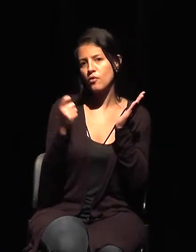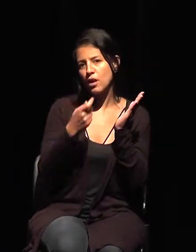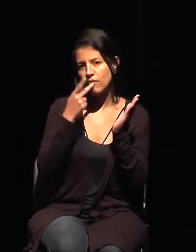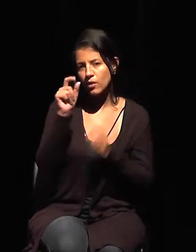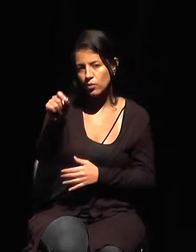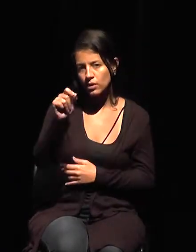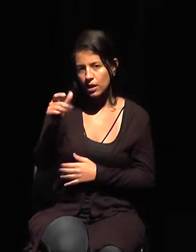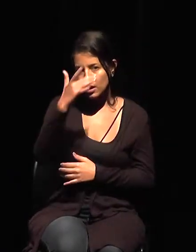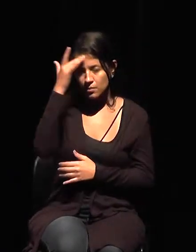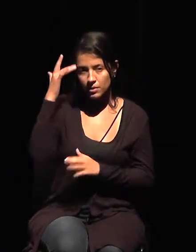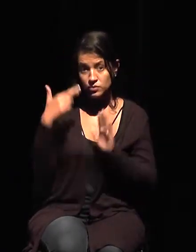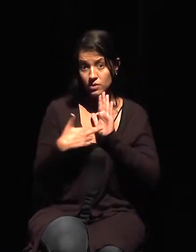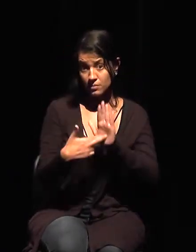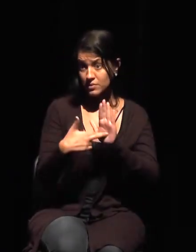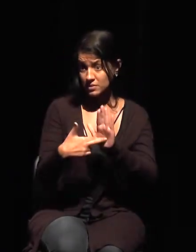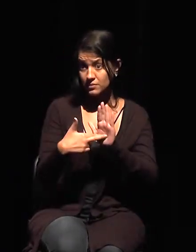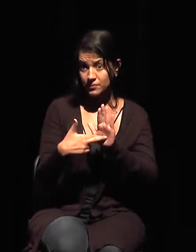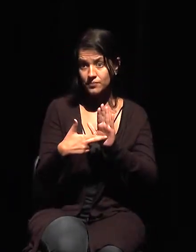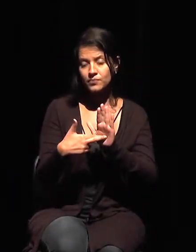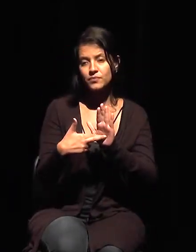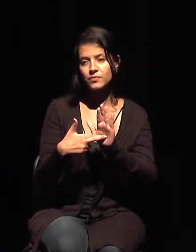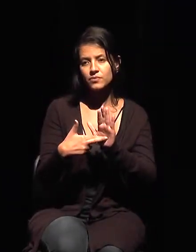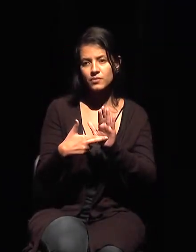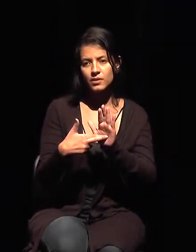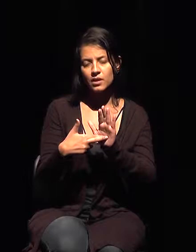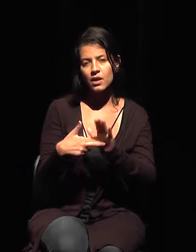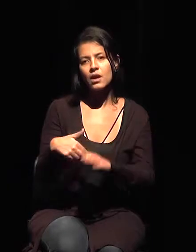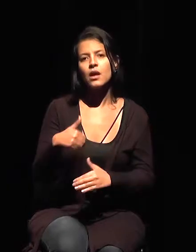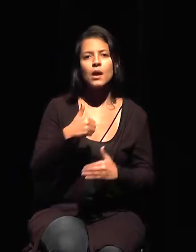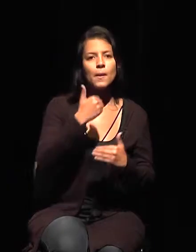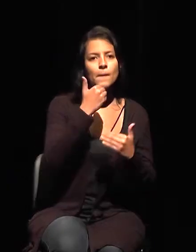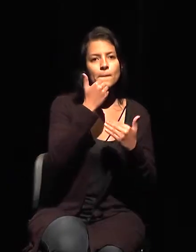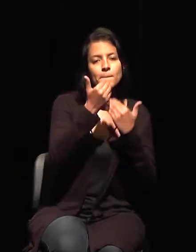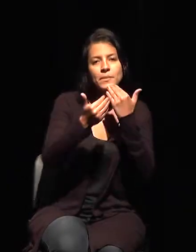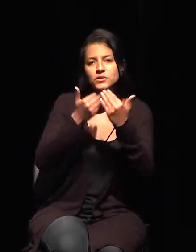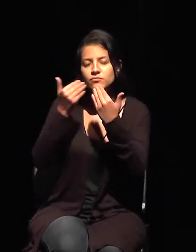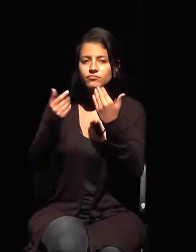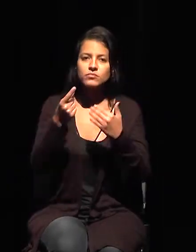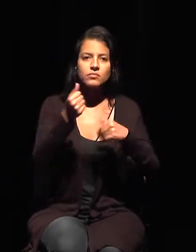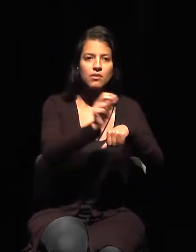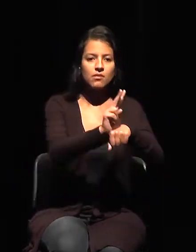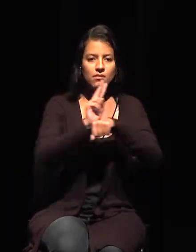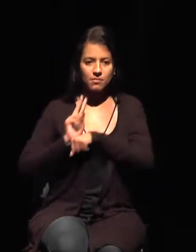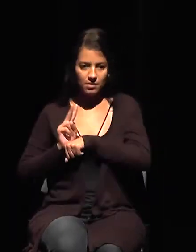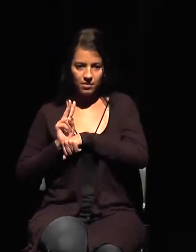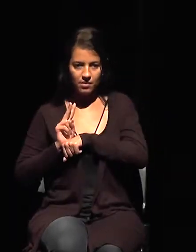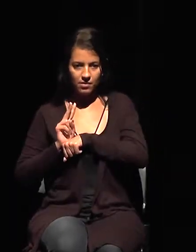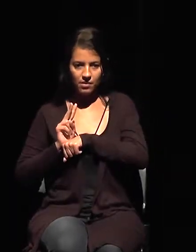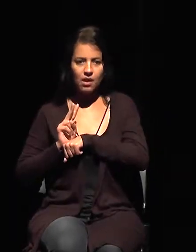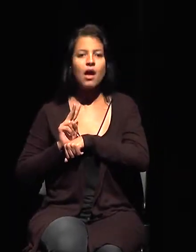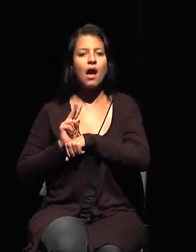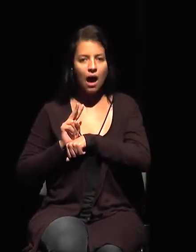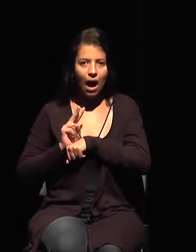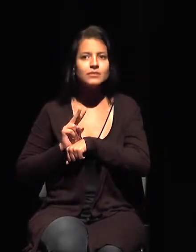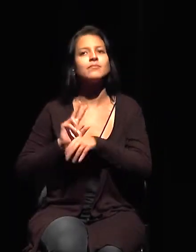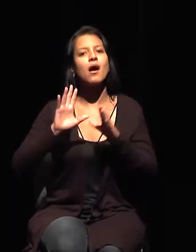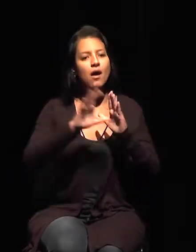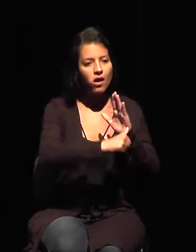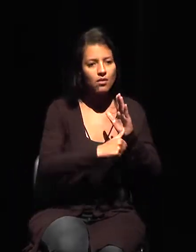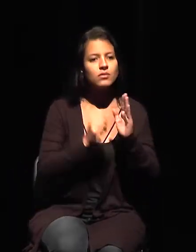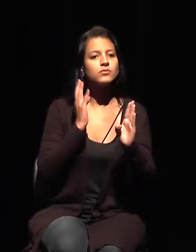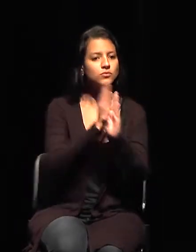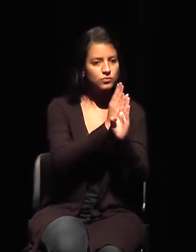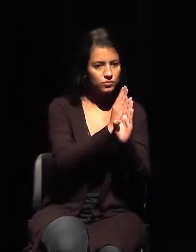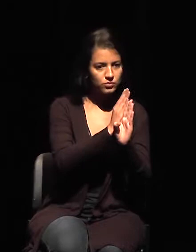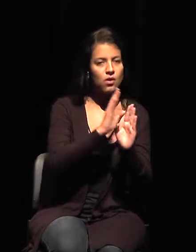donde se veía que por la solicitud del préstamo, se dieron cuenta entonces de esas tres, de que se